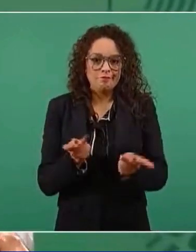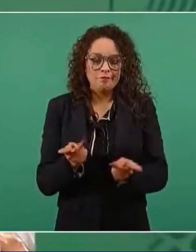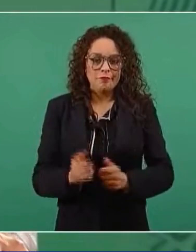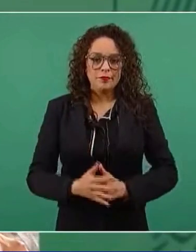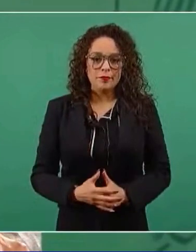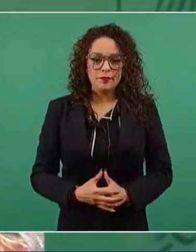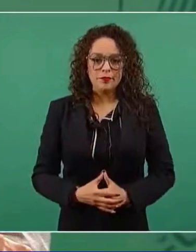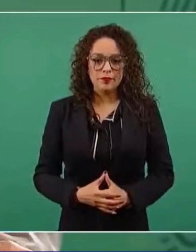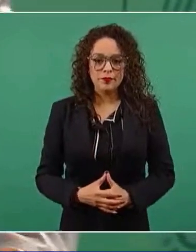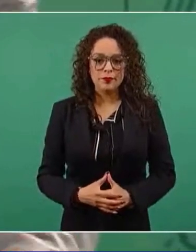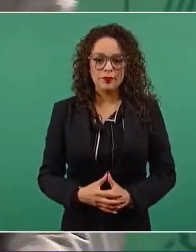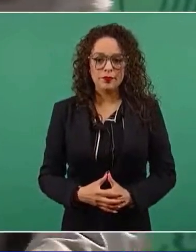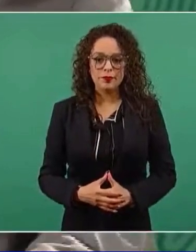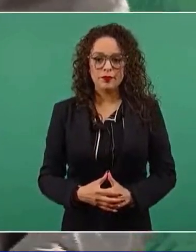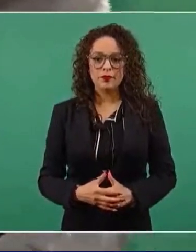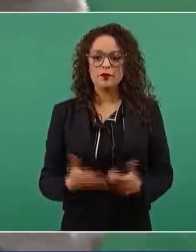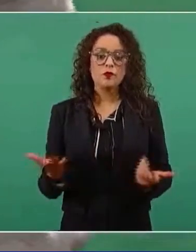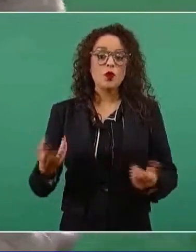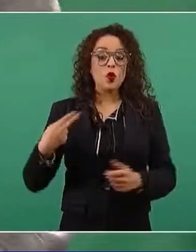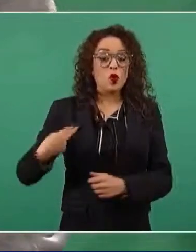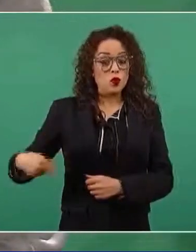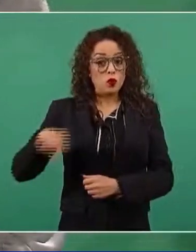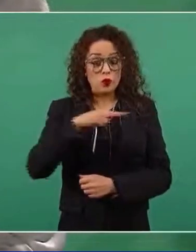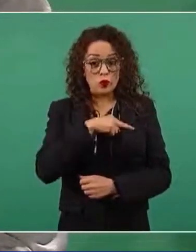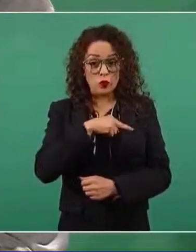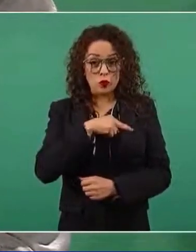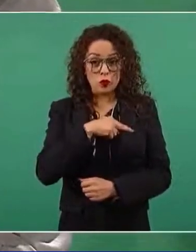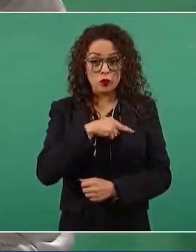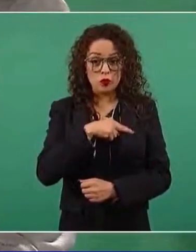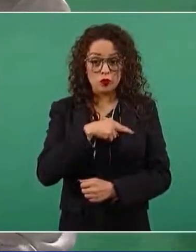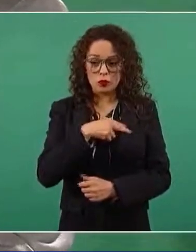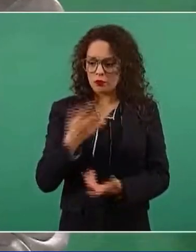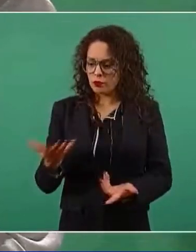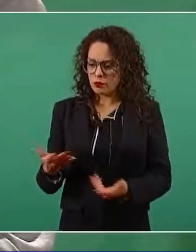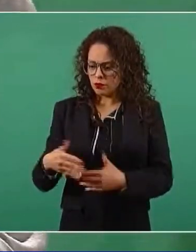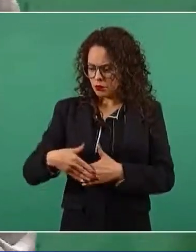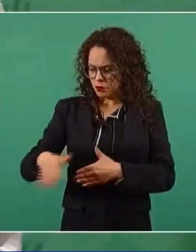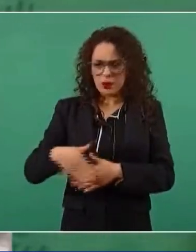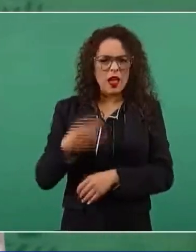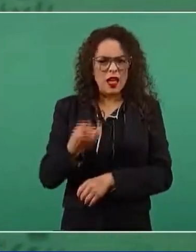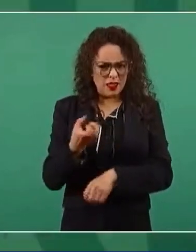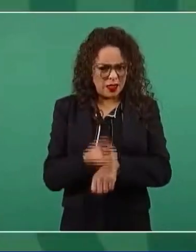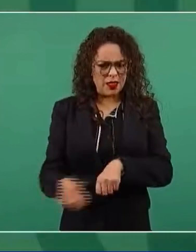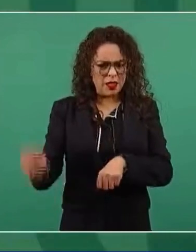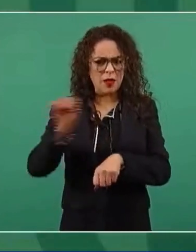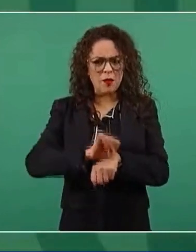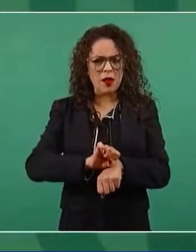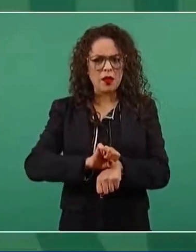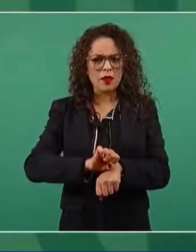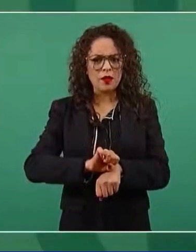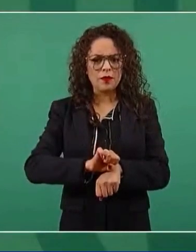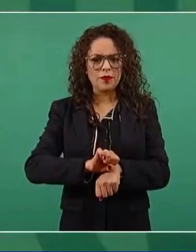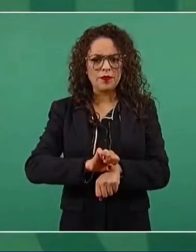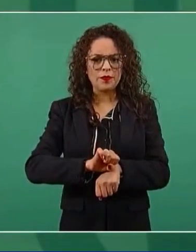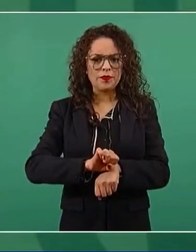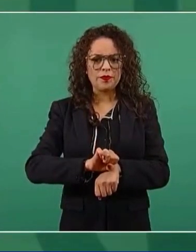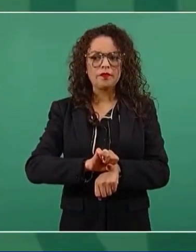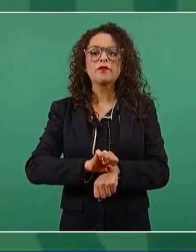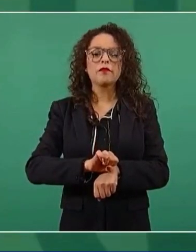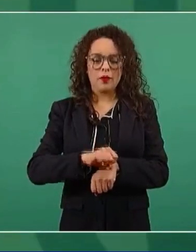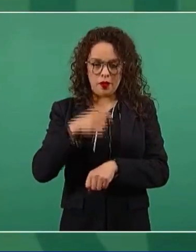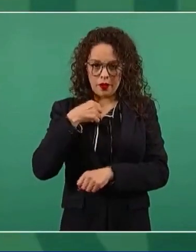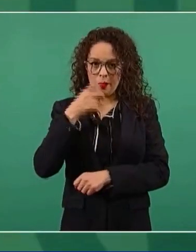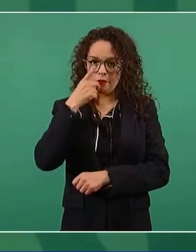nosotros en esta semana vamos a fijar nuestra postura.